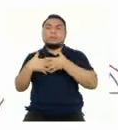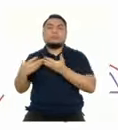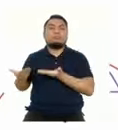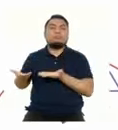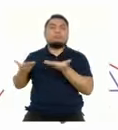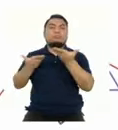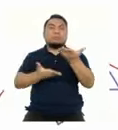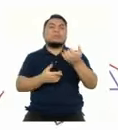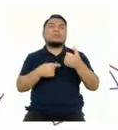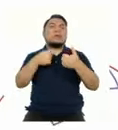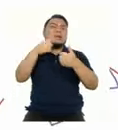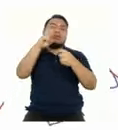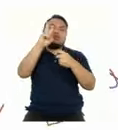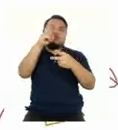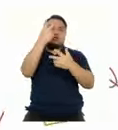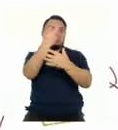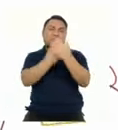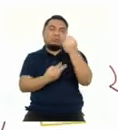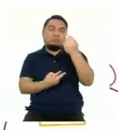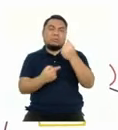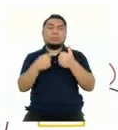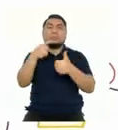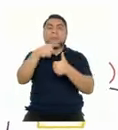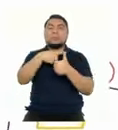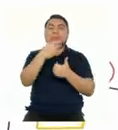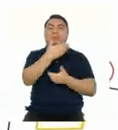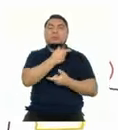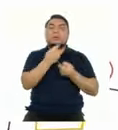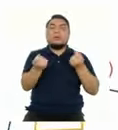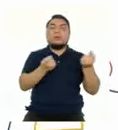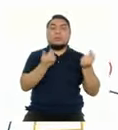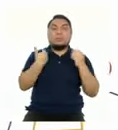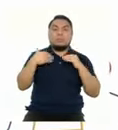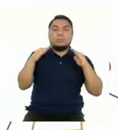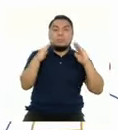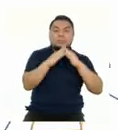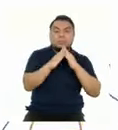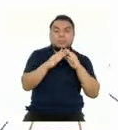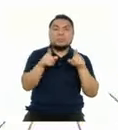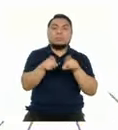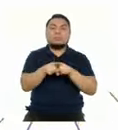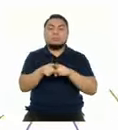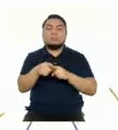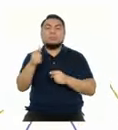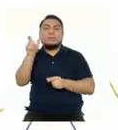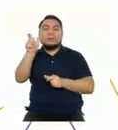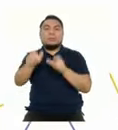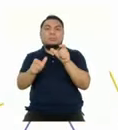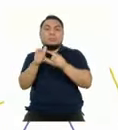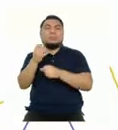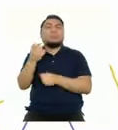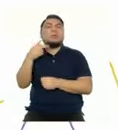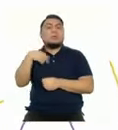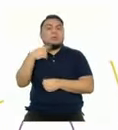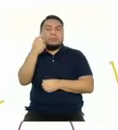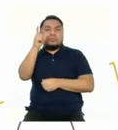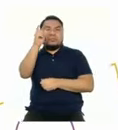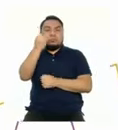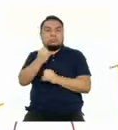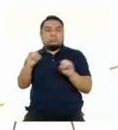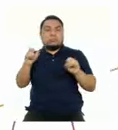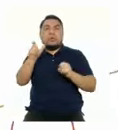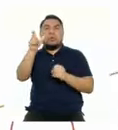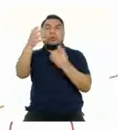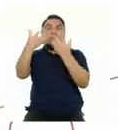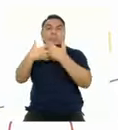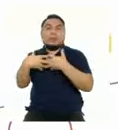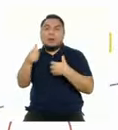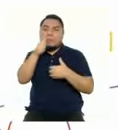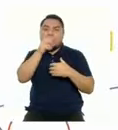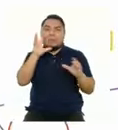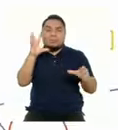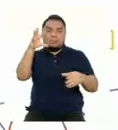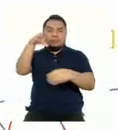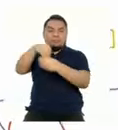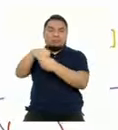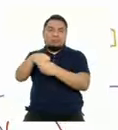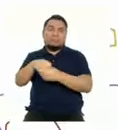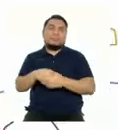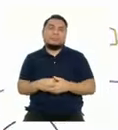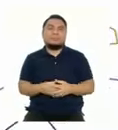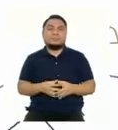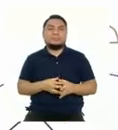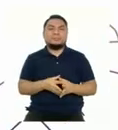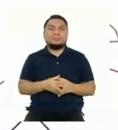prestadora mixta que corresponde a los gobiernos municipales y a las personas naturales o jurídicas privadas.